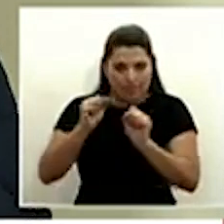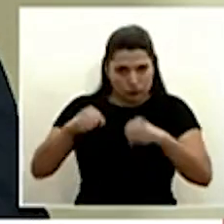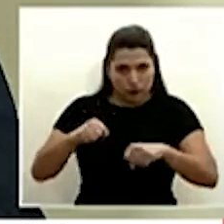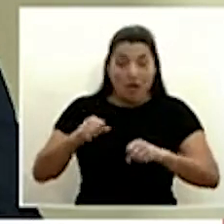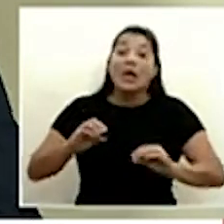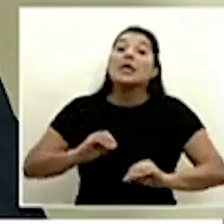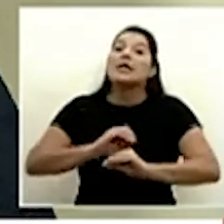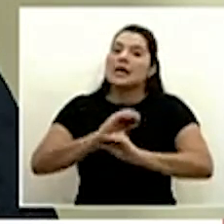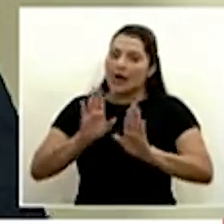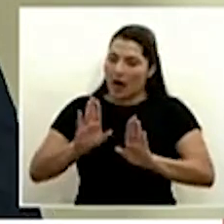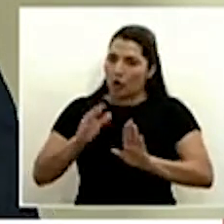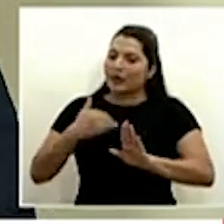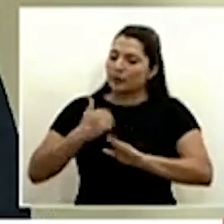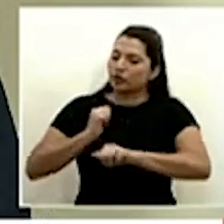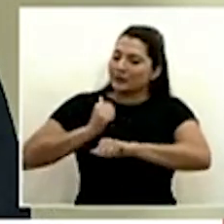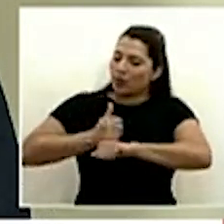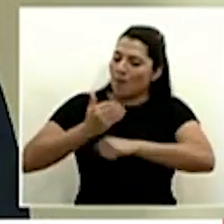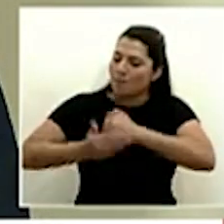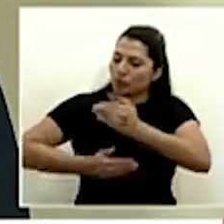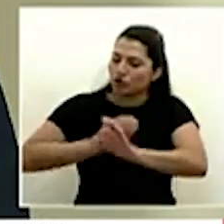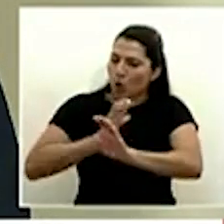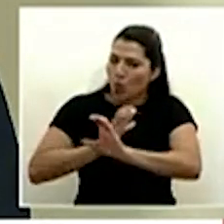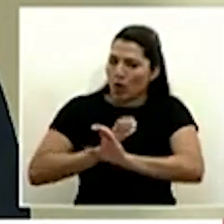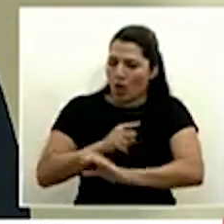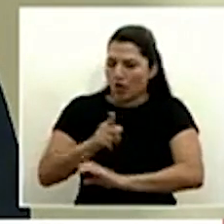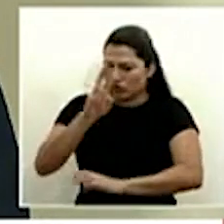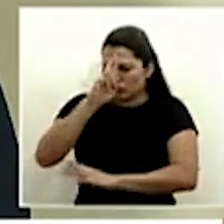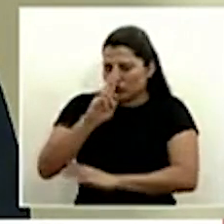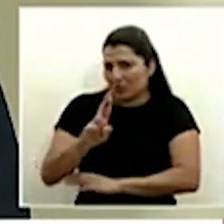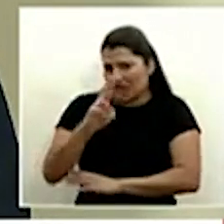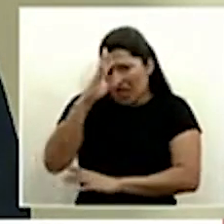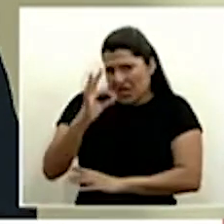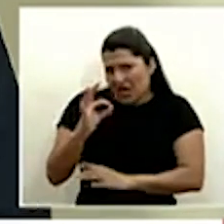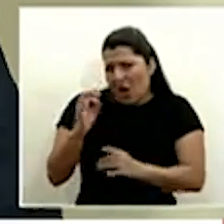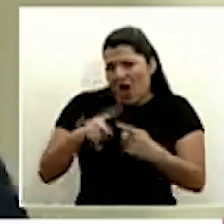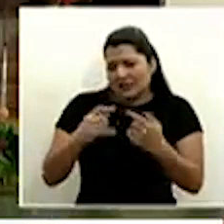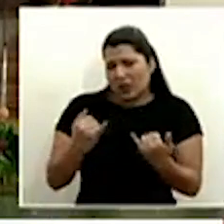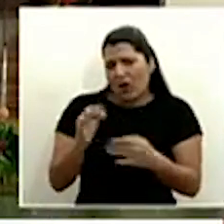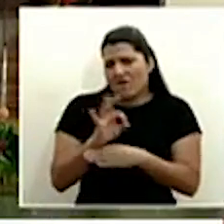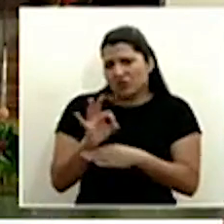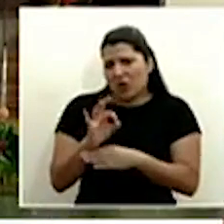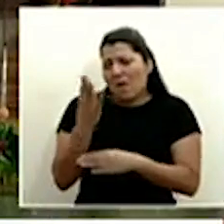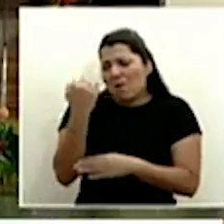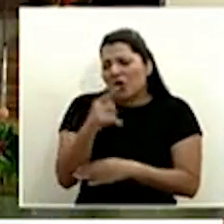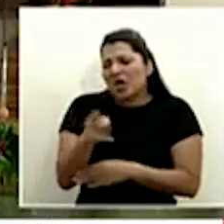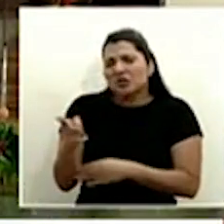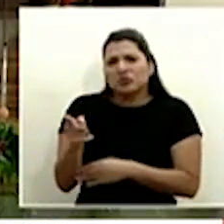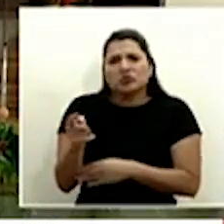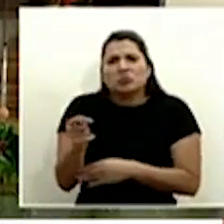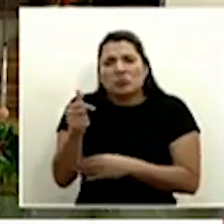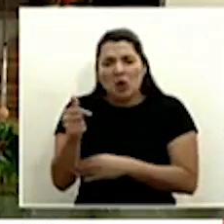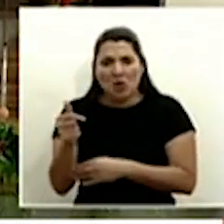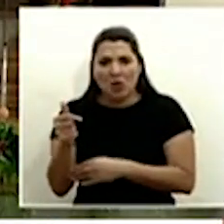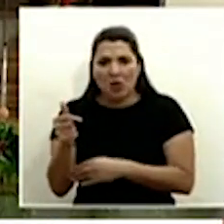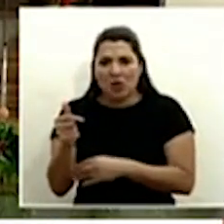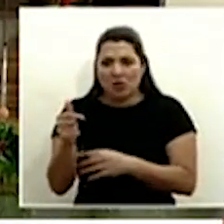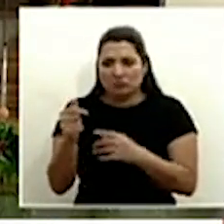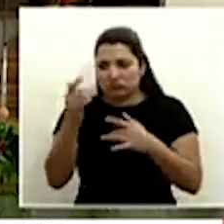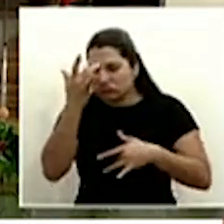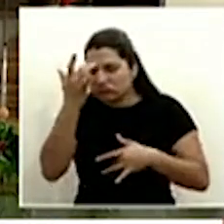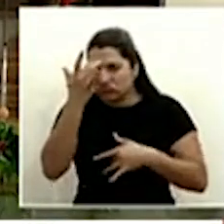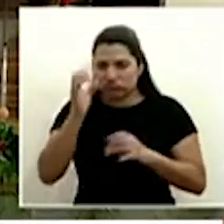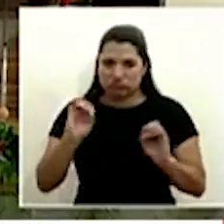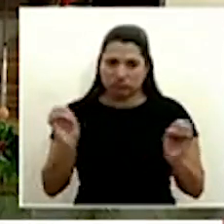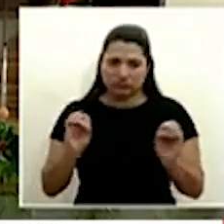protocolo que ellos respetan y creo que ha funcionado hasta el momento porque ha sido mínima la situación en cuanto a las consultas que nos llegan vía remota de medios